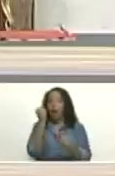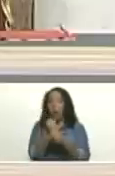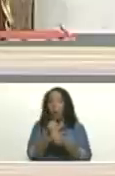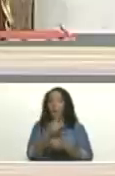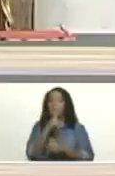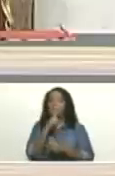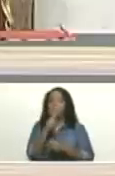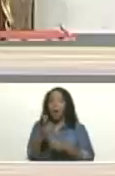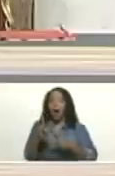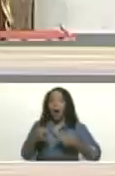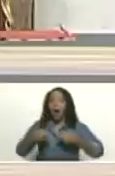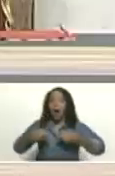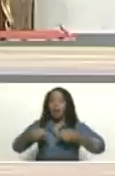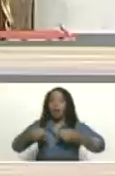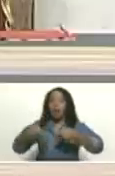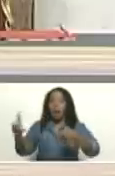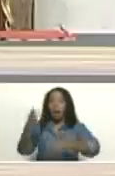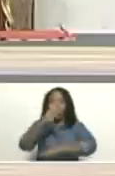mal actuar.